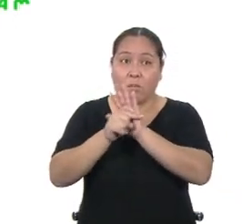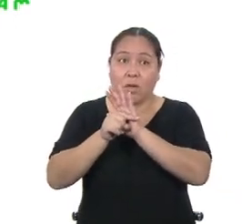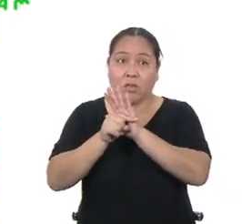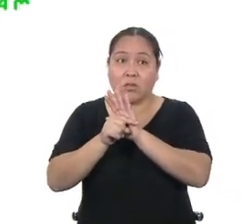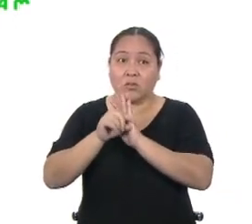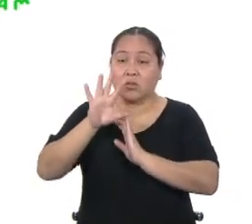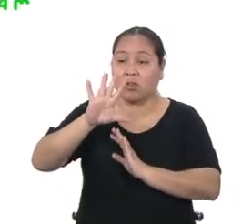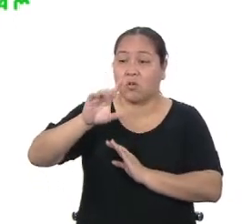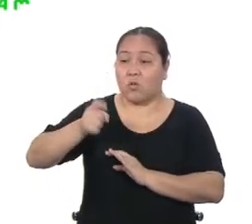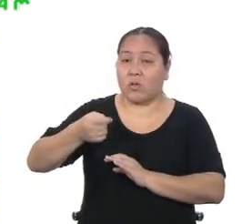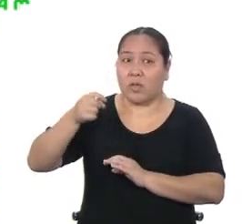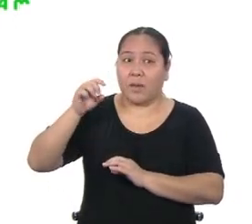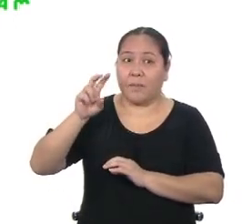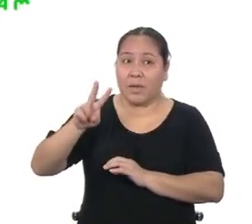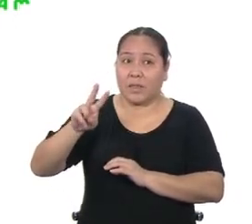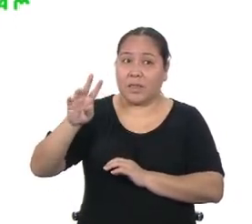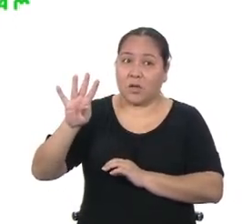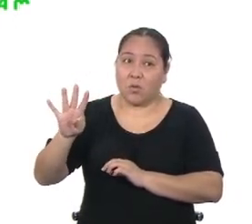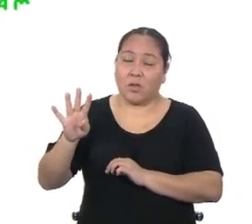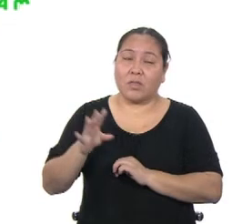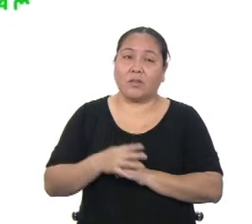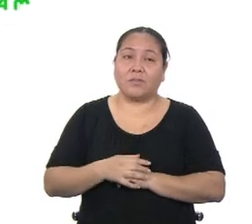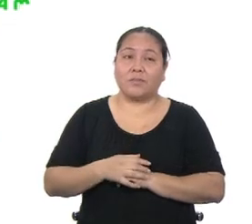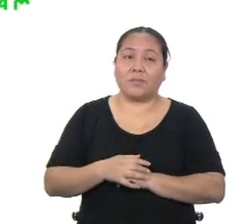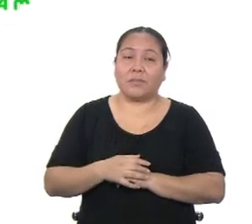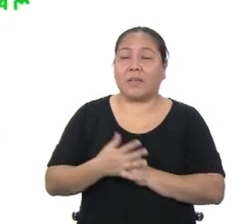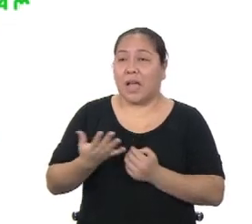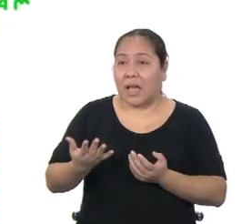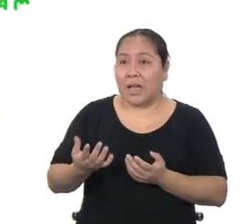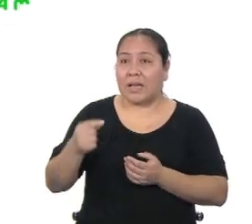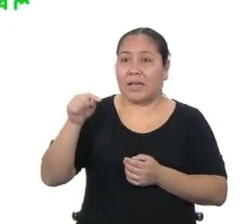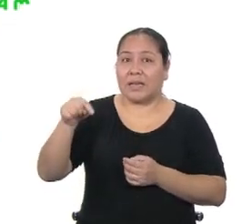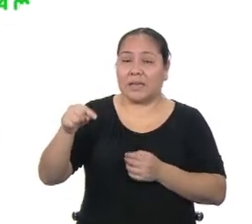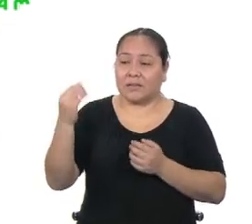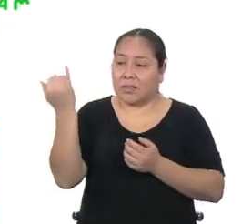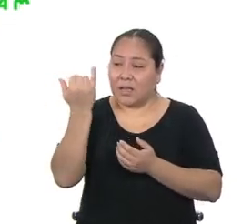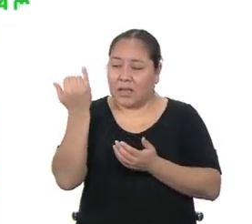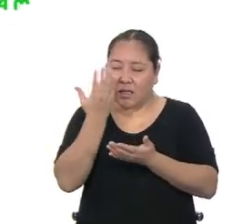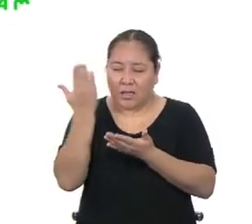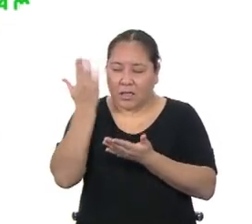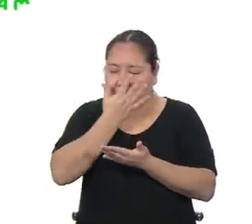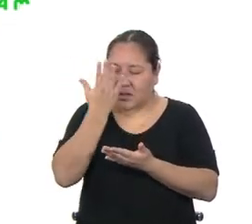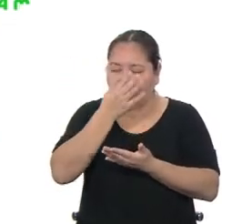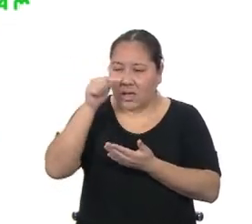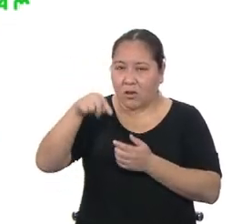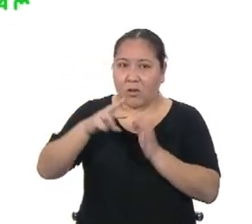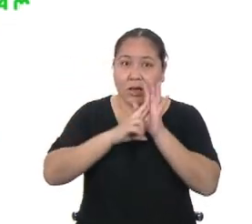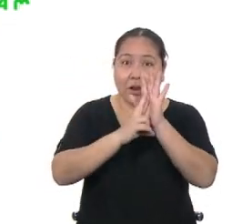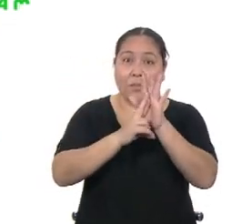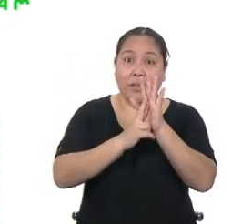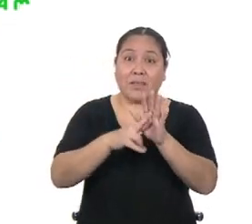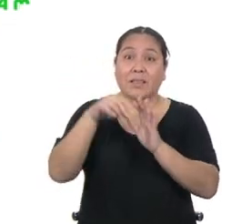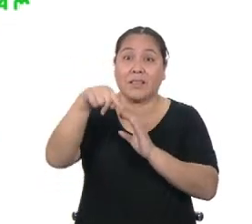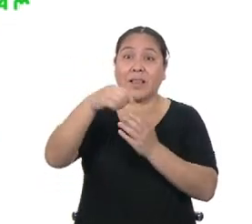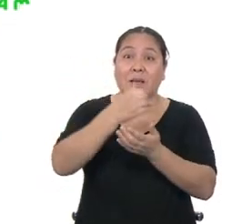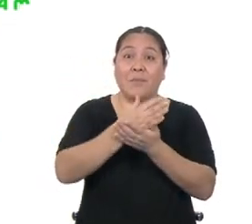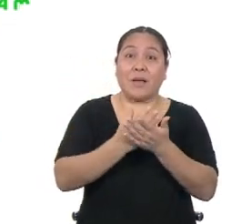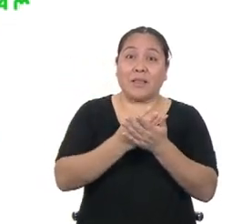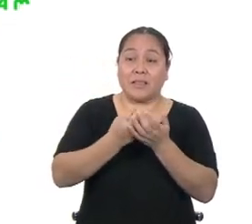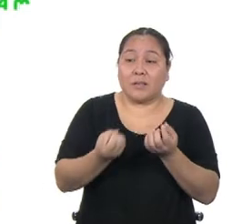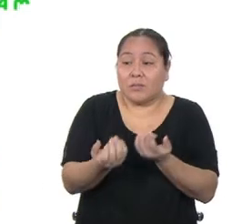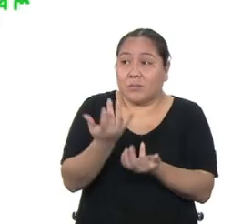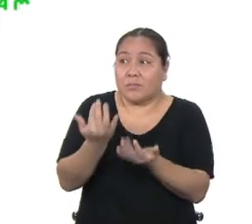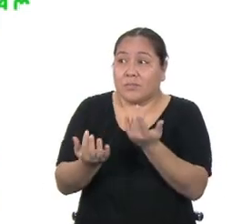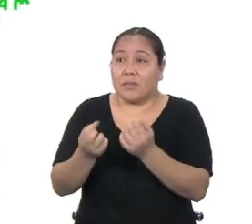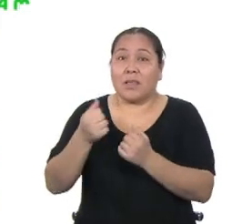círculo, que mide 50,24. Entonces, el área asombreada, que representa tu huerto, mide 13